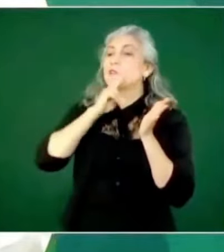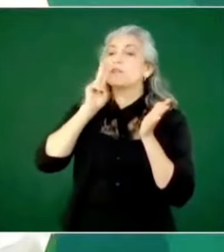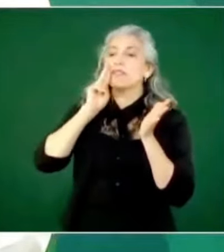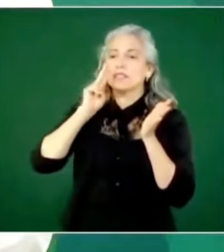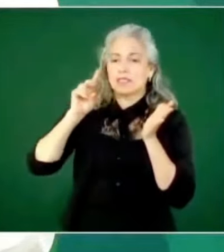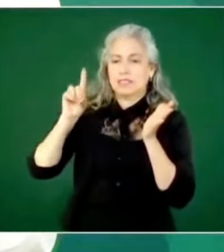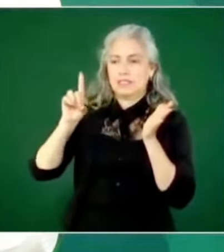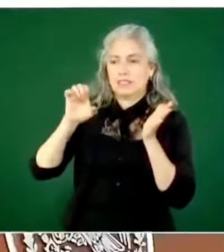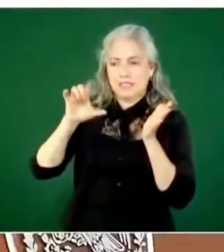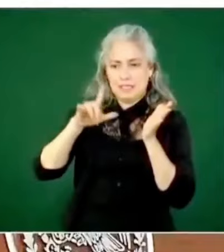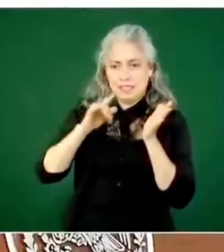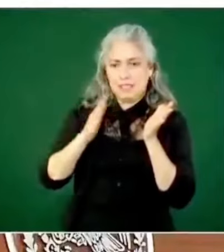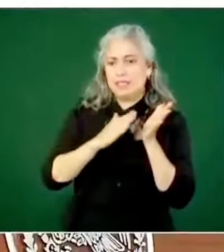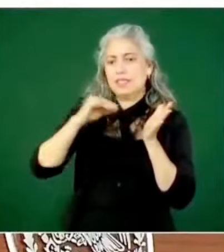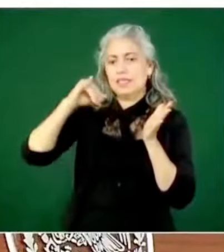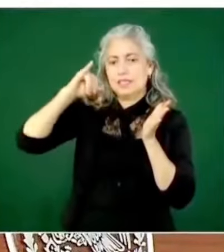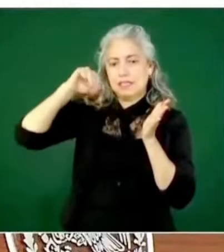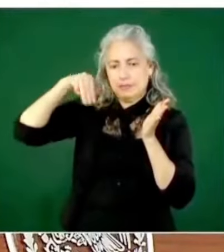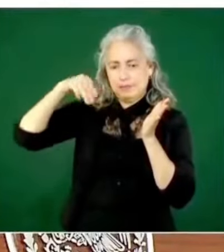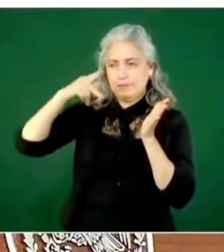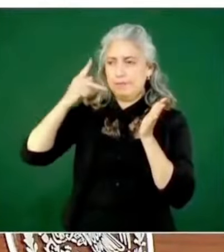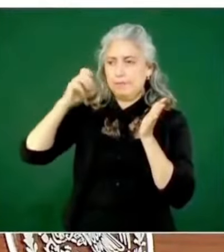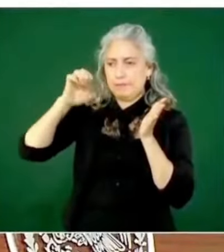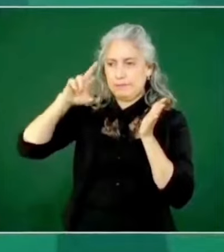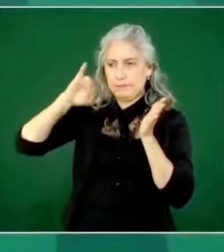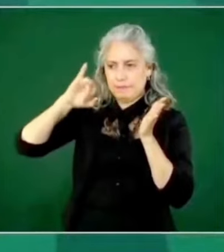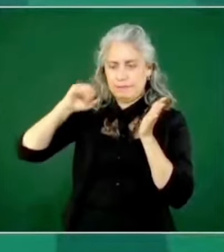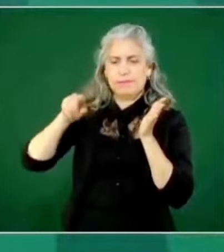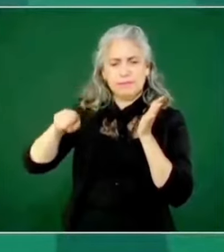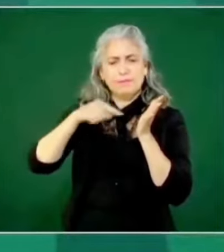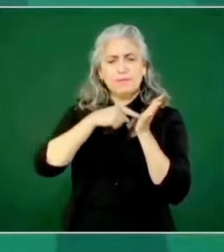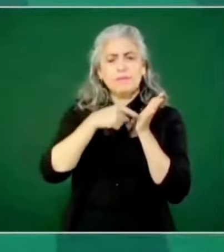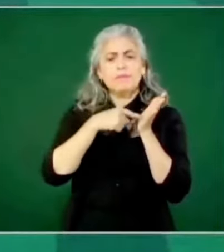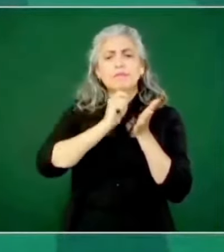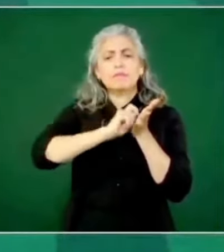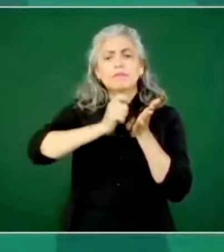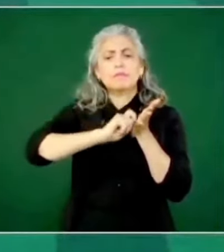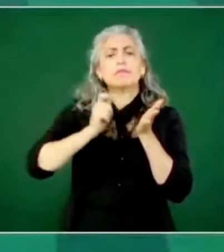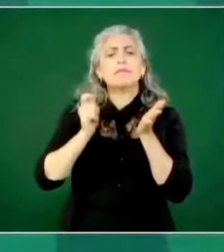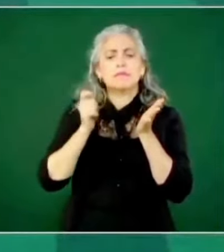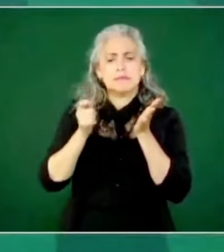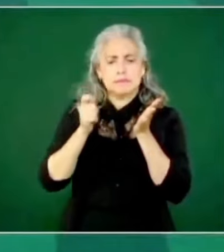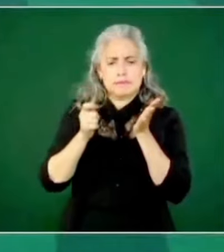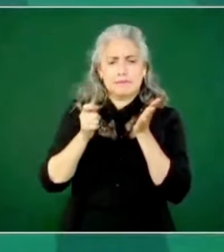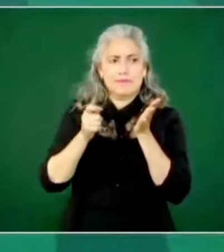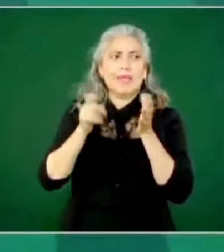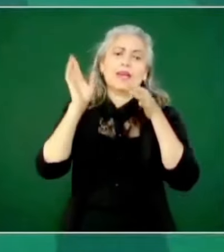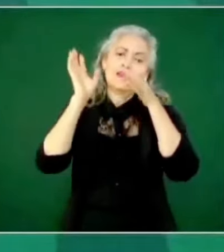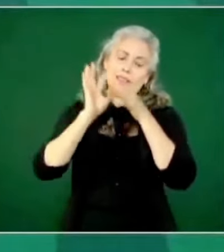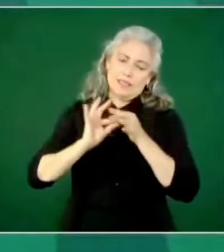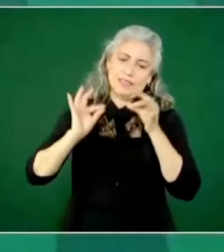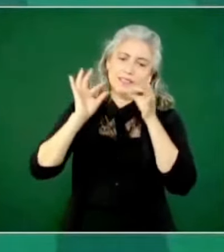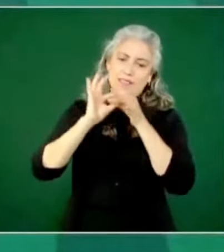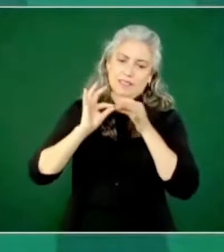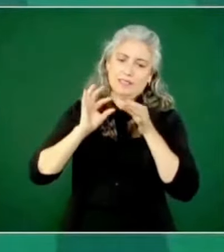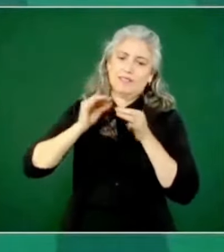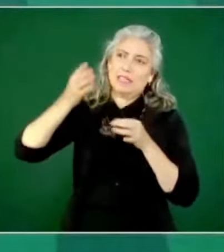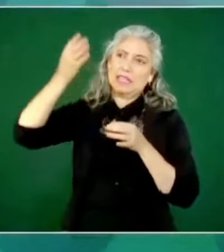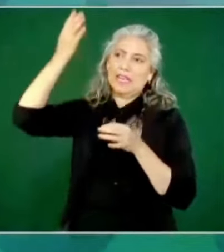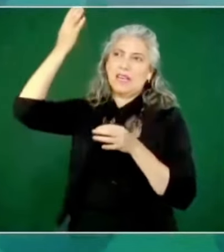Narra todo lo que fue la